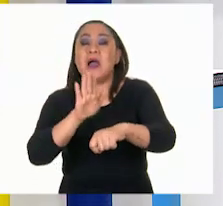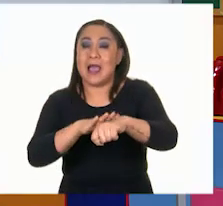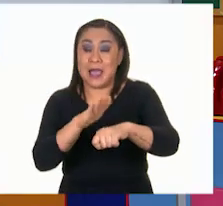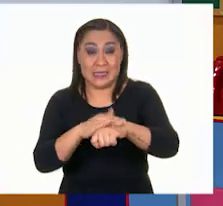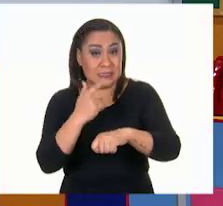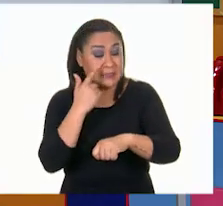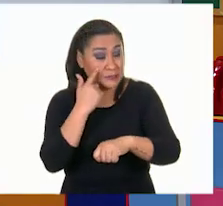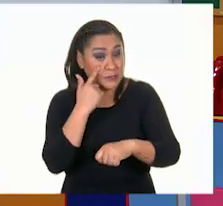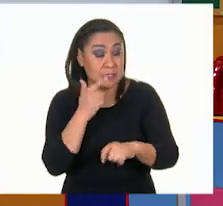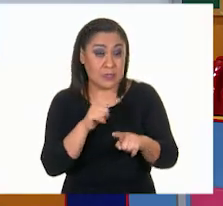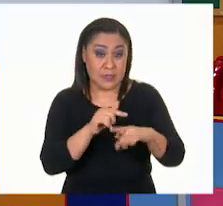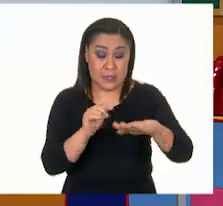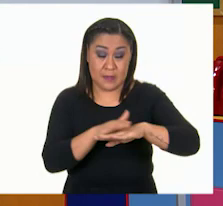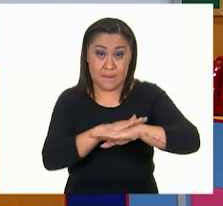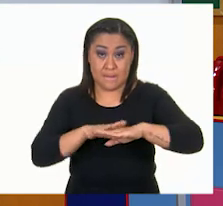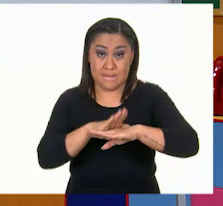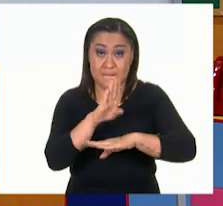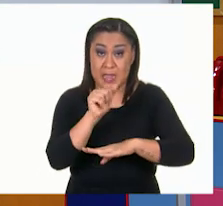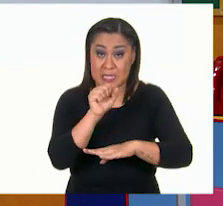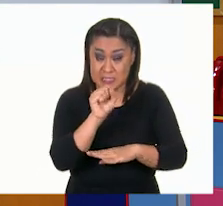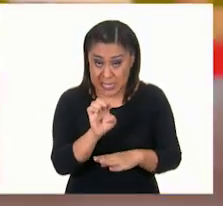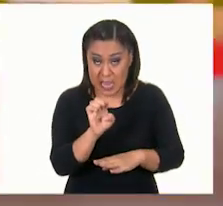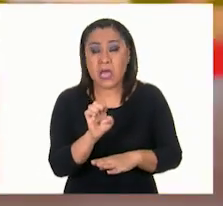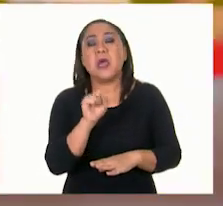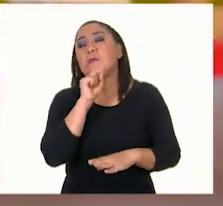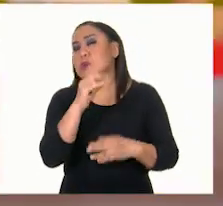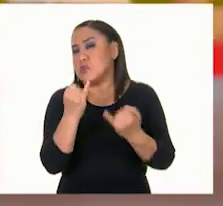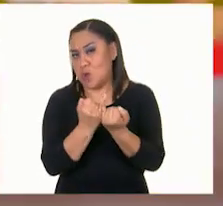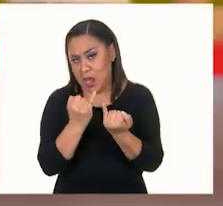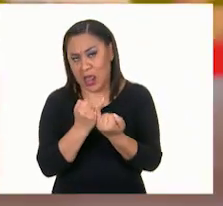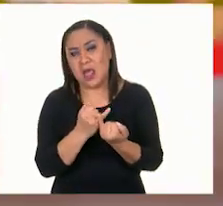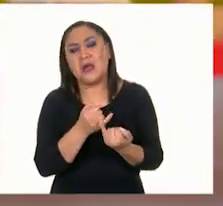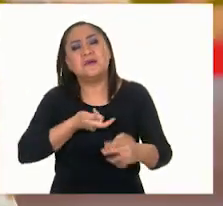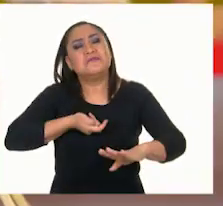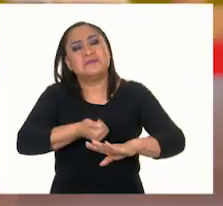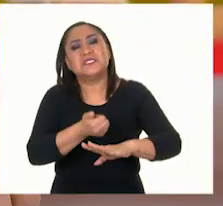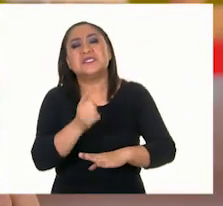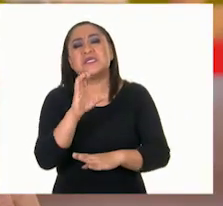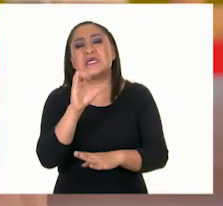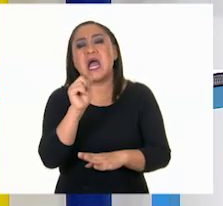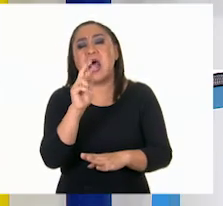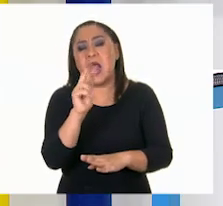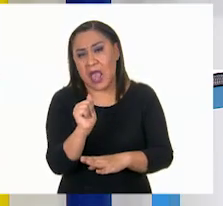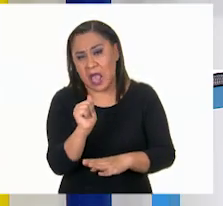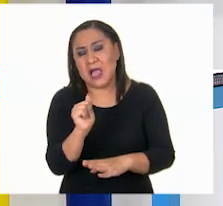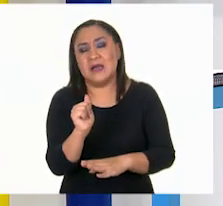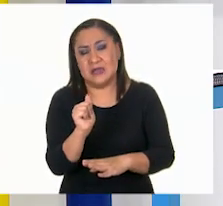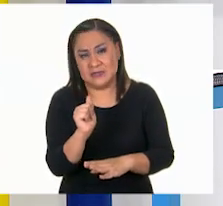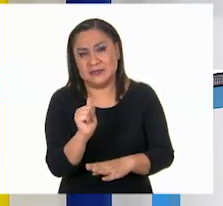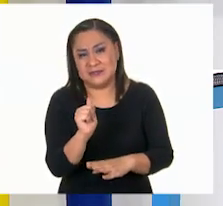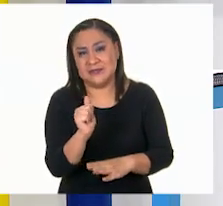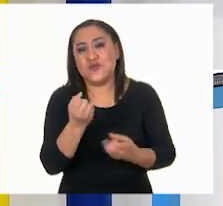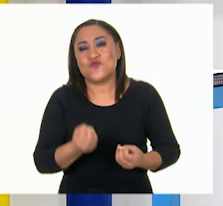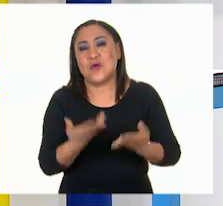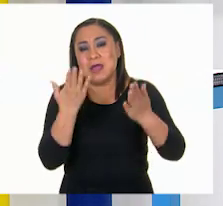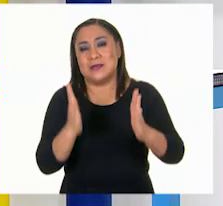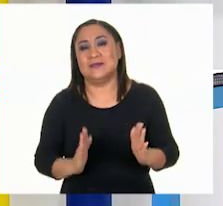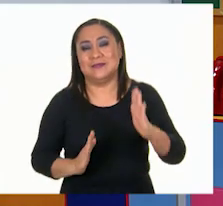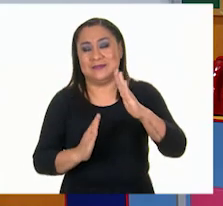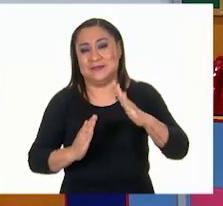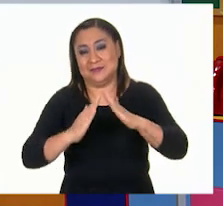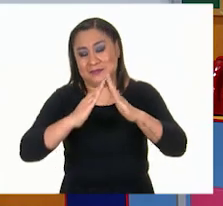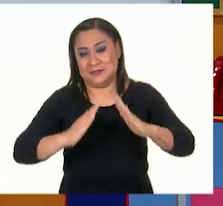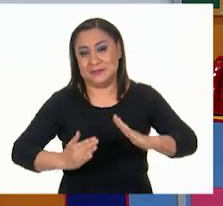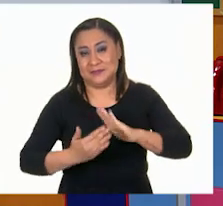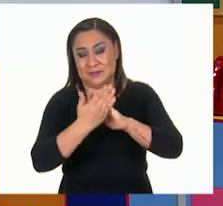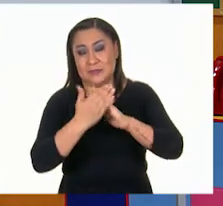pues, se llama base, pero puede venir de esta manera. Base o caras separadas o